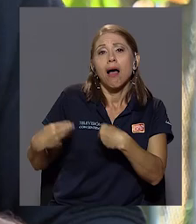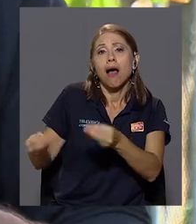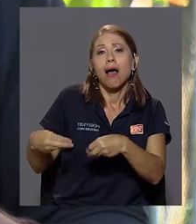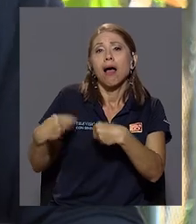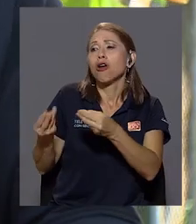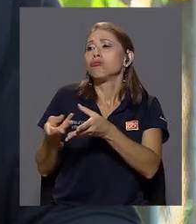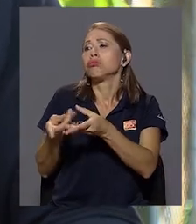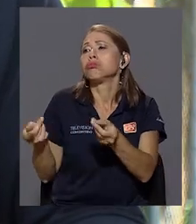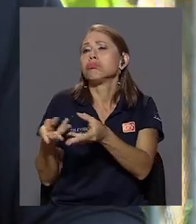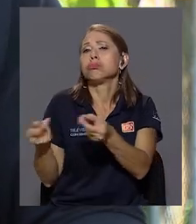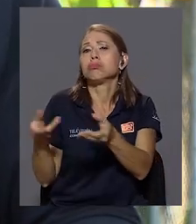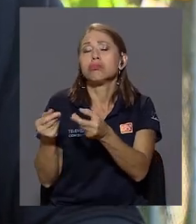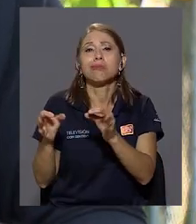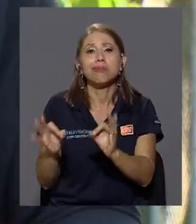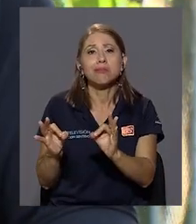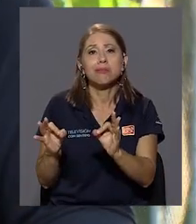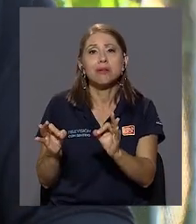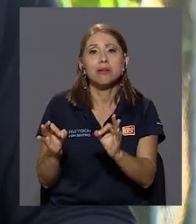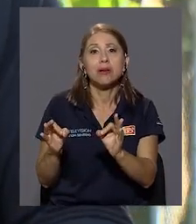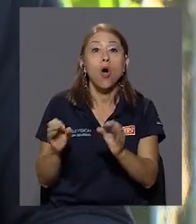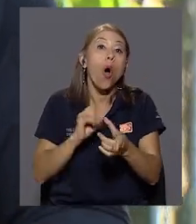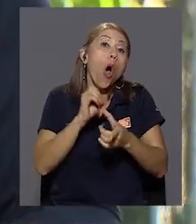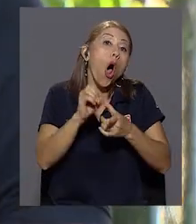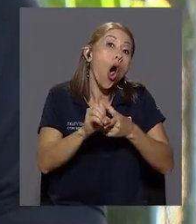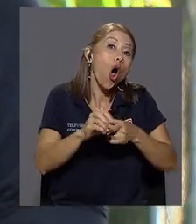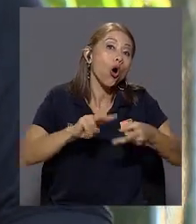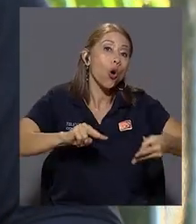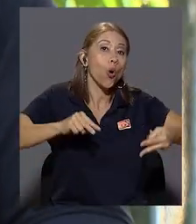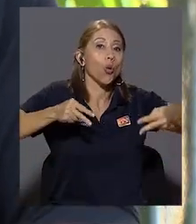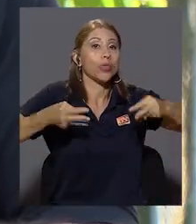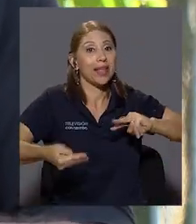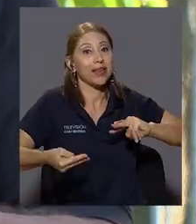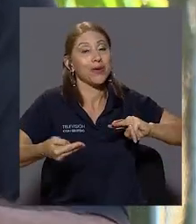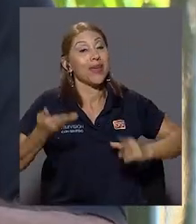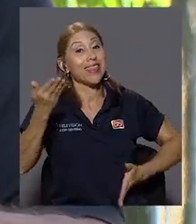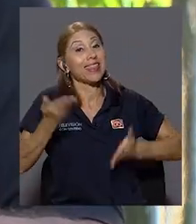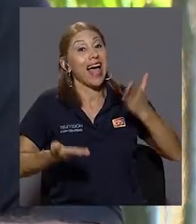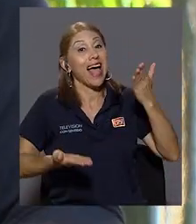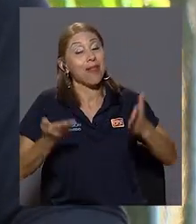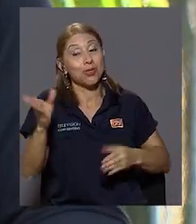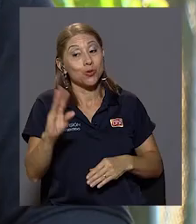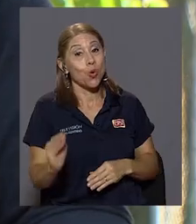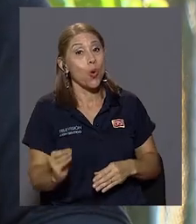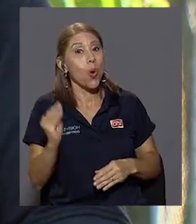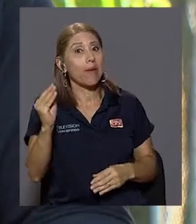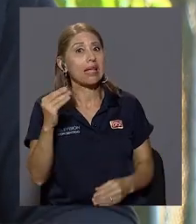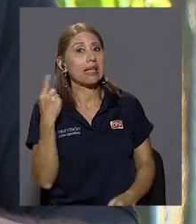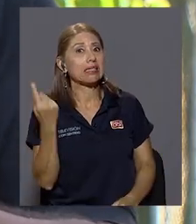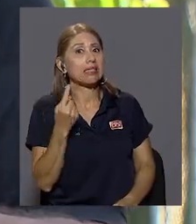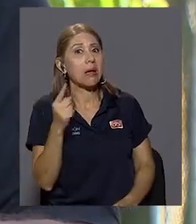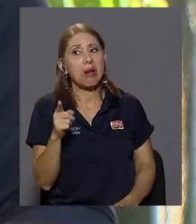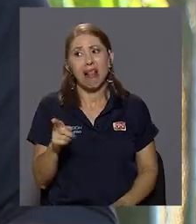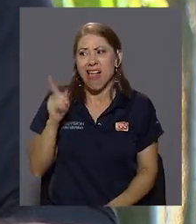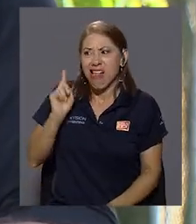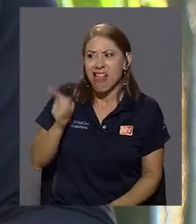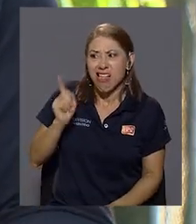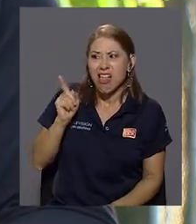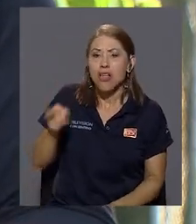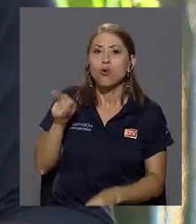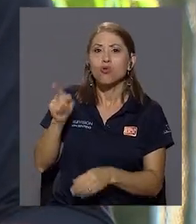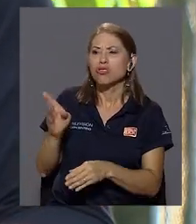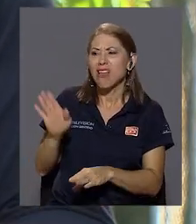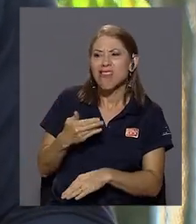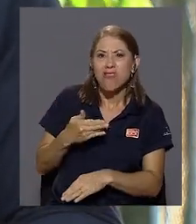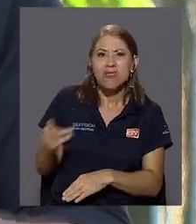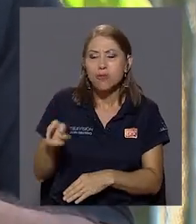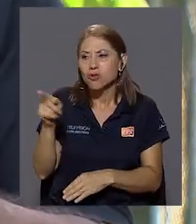han dado, hasta aquel que más bien, lo único que ha recibido son reprimendas, regaños, sos un inútil, no sirves